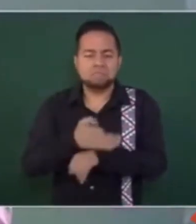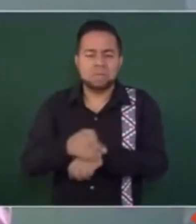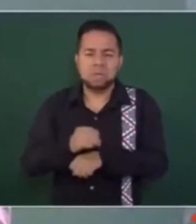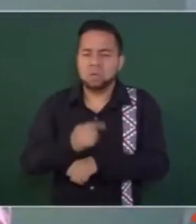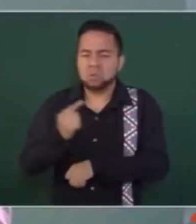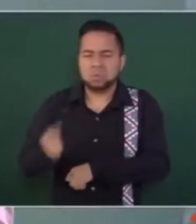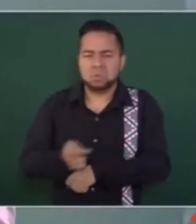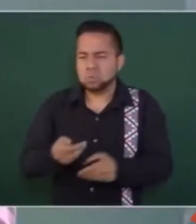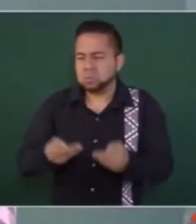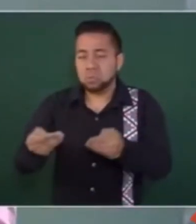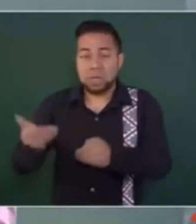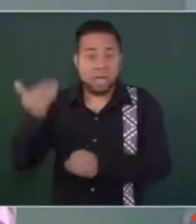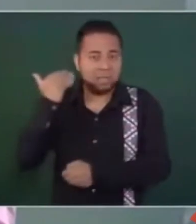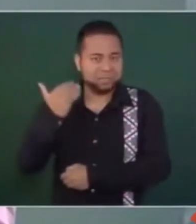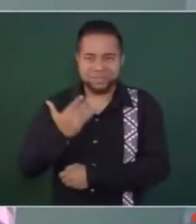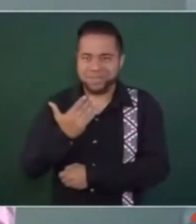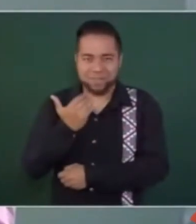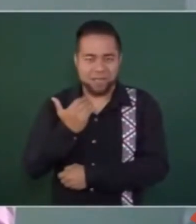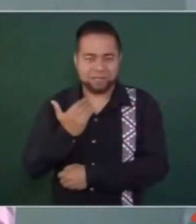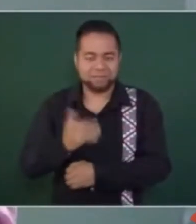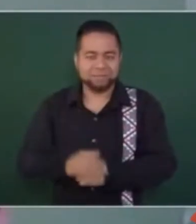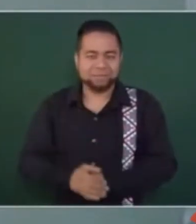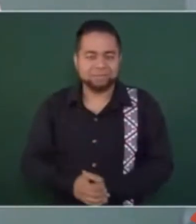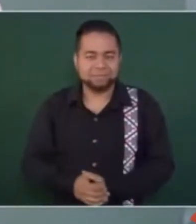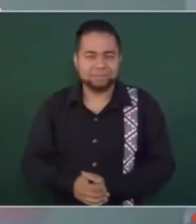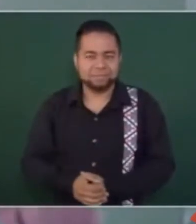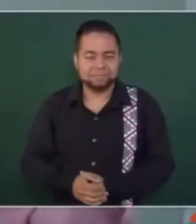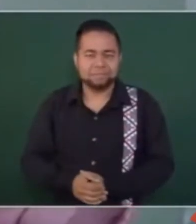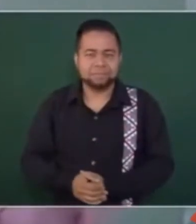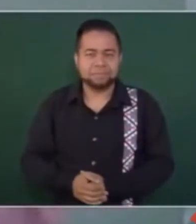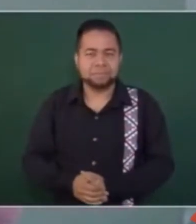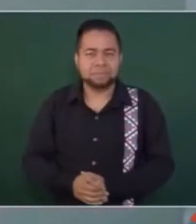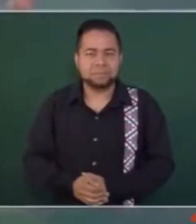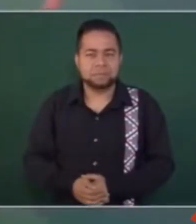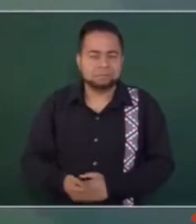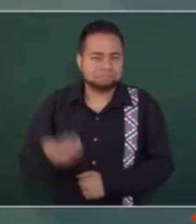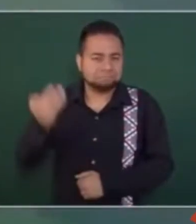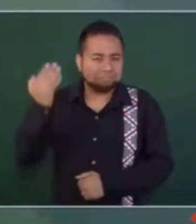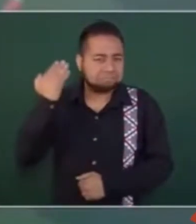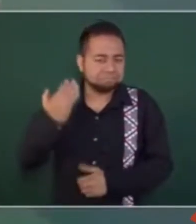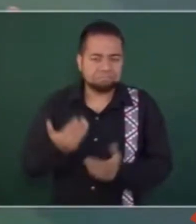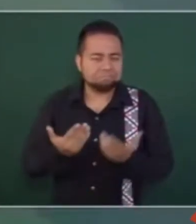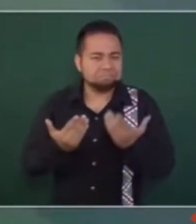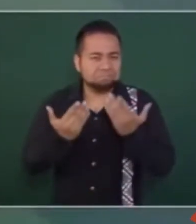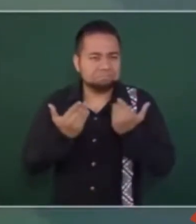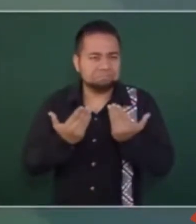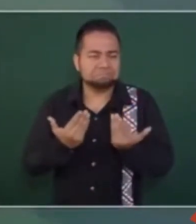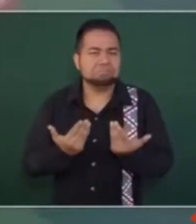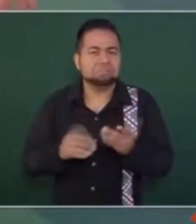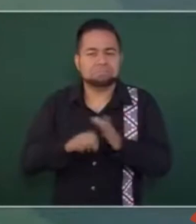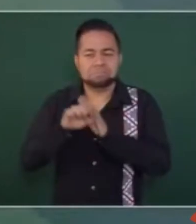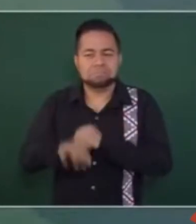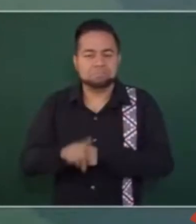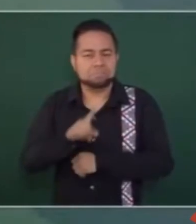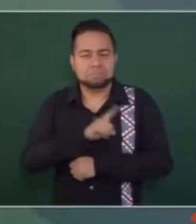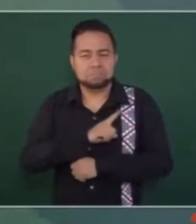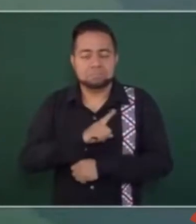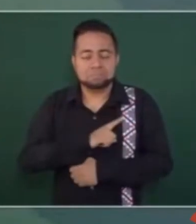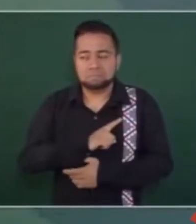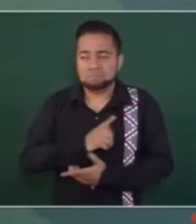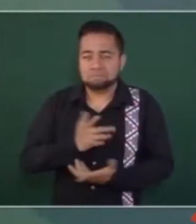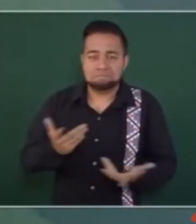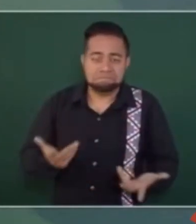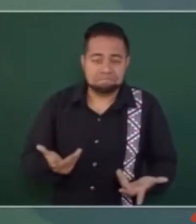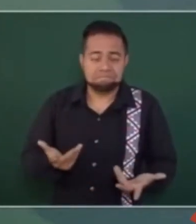Eso no existía. no había más que pasar la frontera